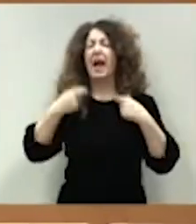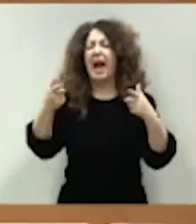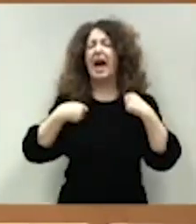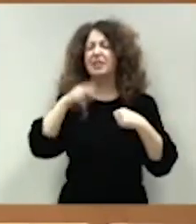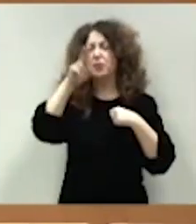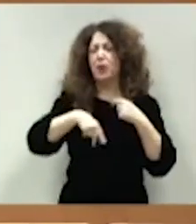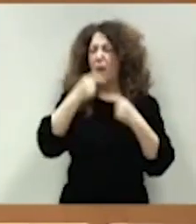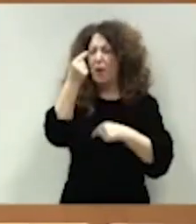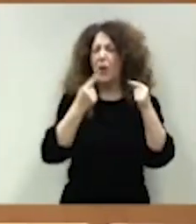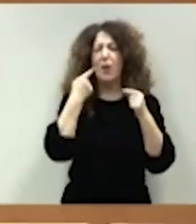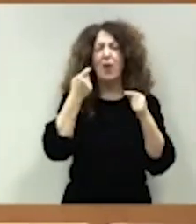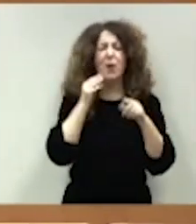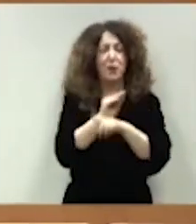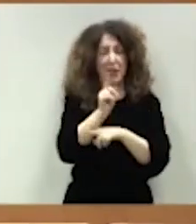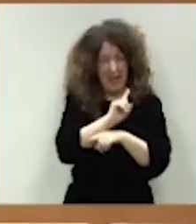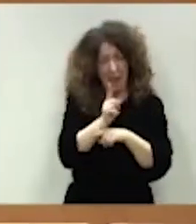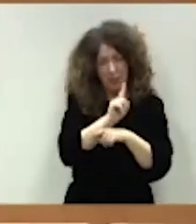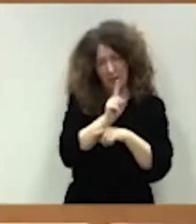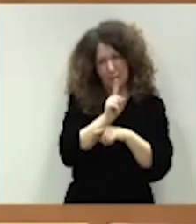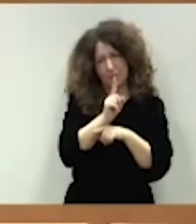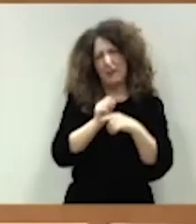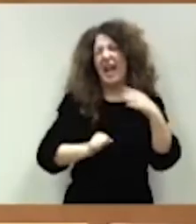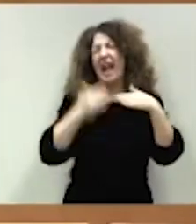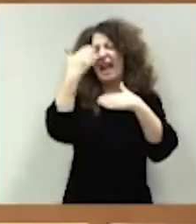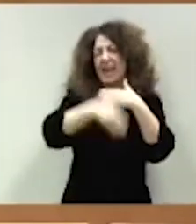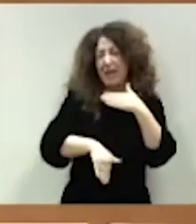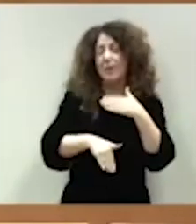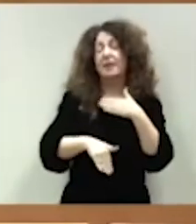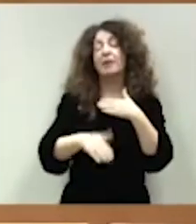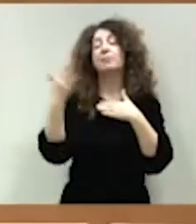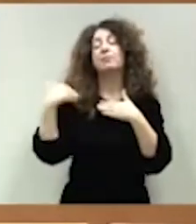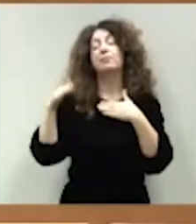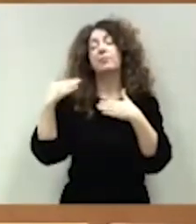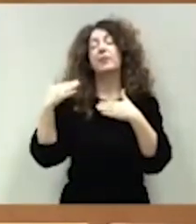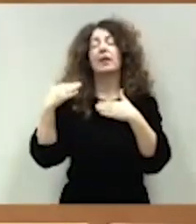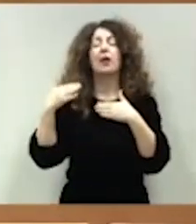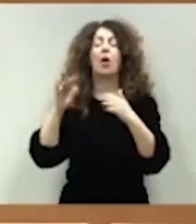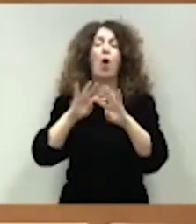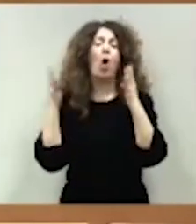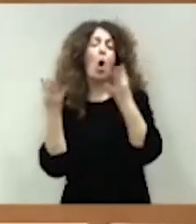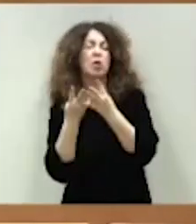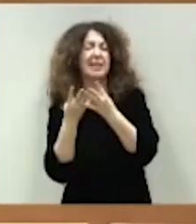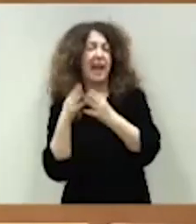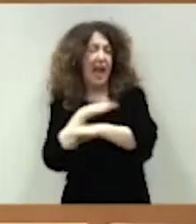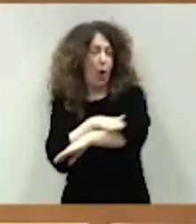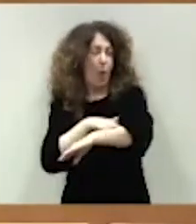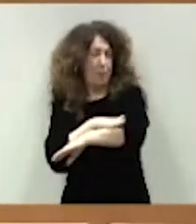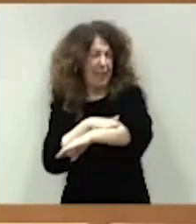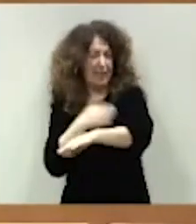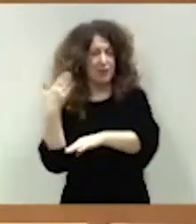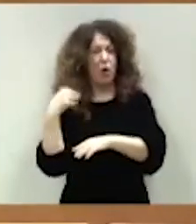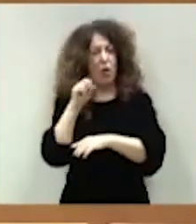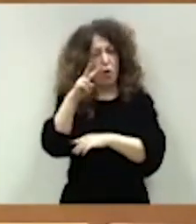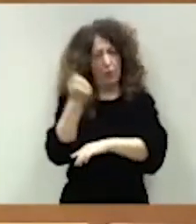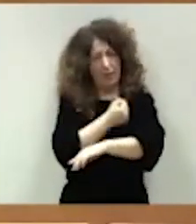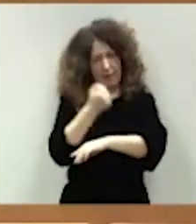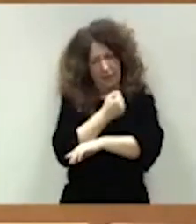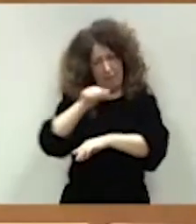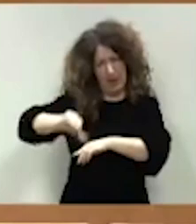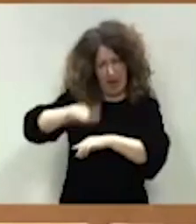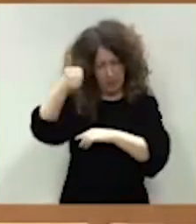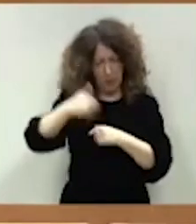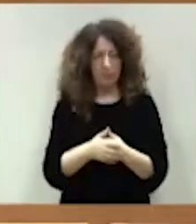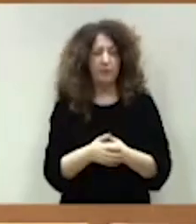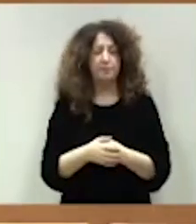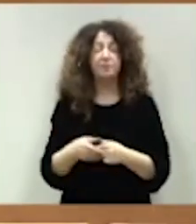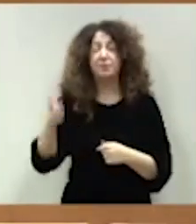de reequilibrio que fueron aprobados por el Consejo de Ministros el pasado 12 de diciembre. Señorías, saben que estos objetivos tuvieron